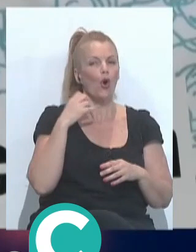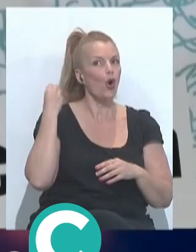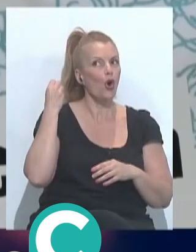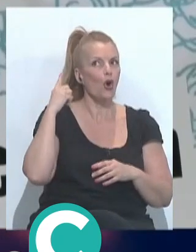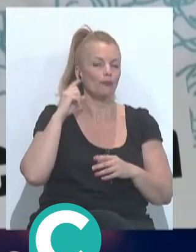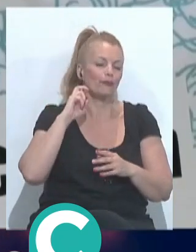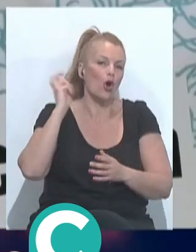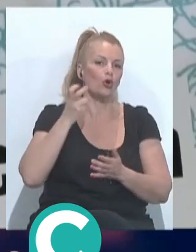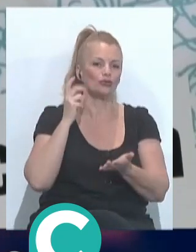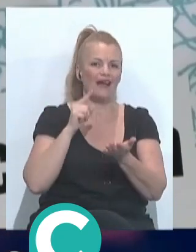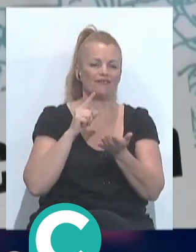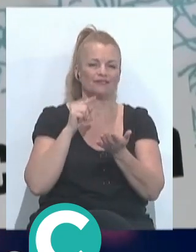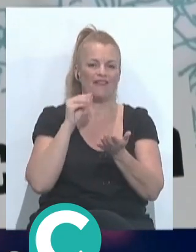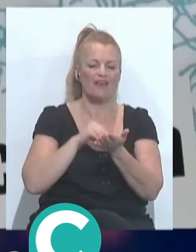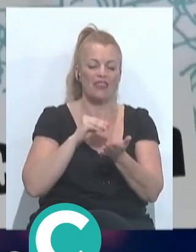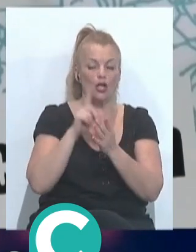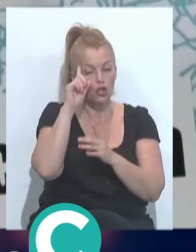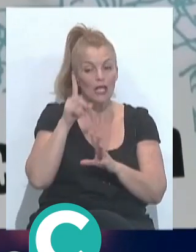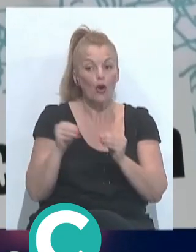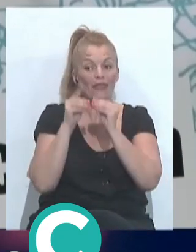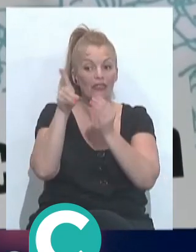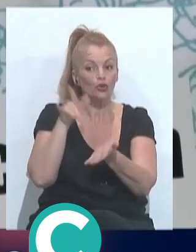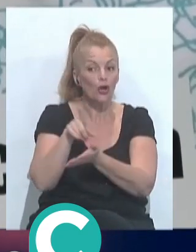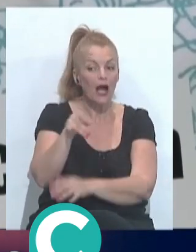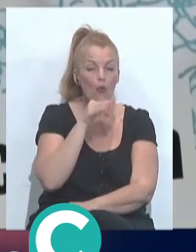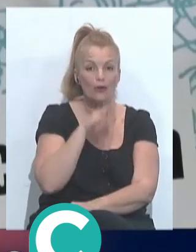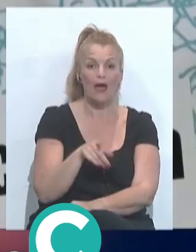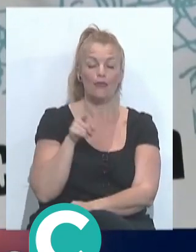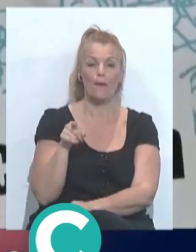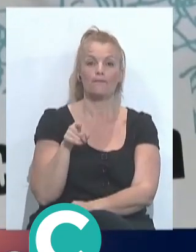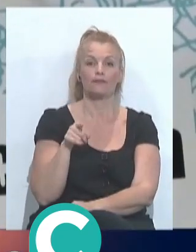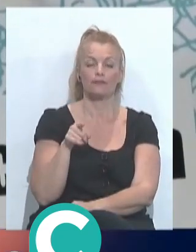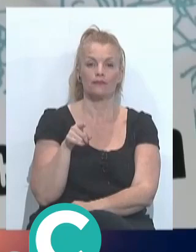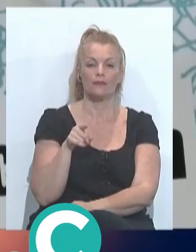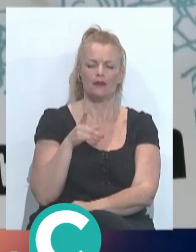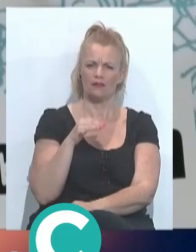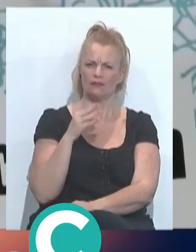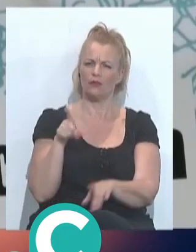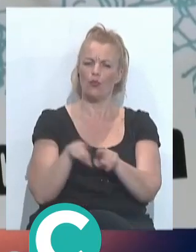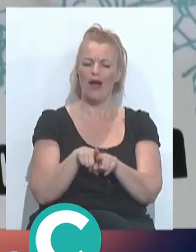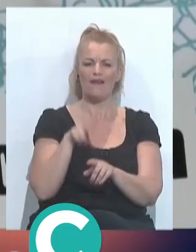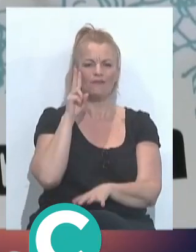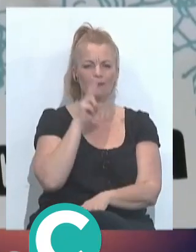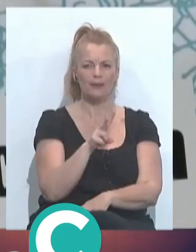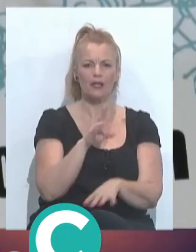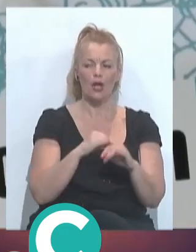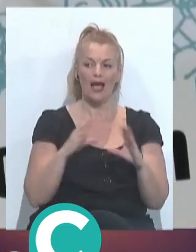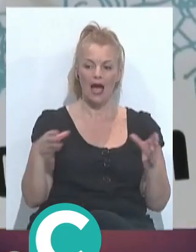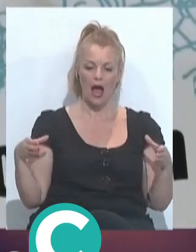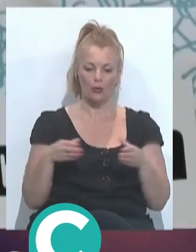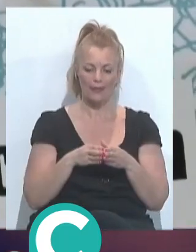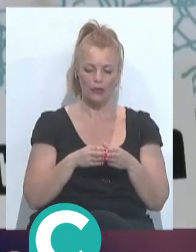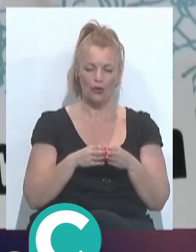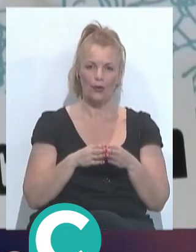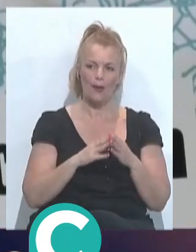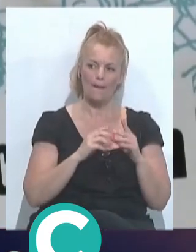veces se ha hecho, no sé si ha coincidido en tú, en las veces que tú has estado de jurado, que se ha tenido en cuenta las agrupaciones